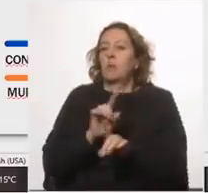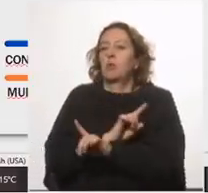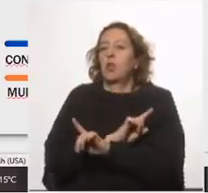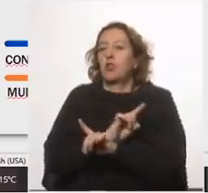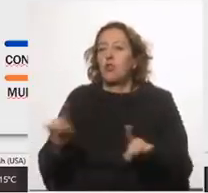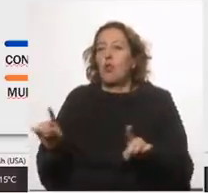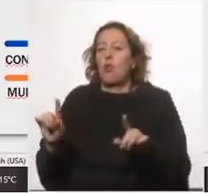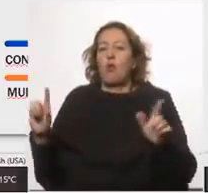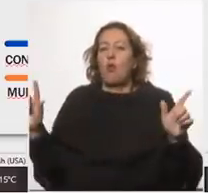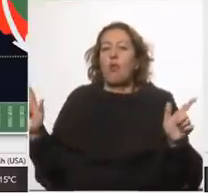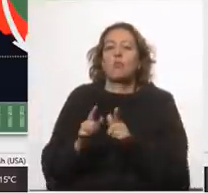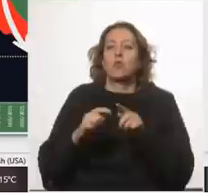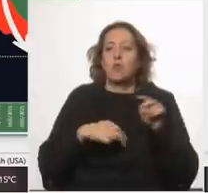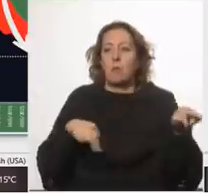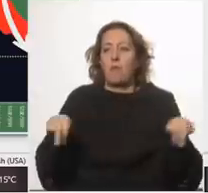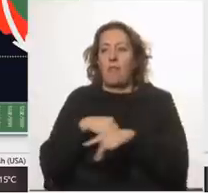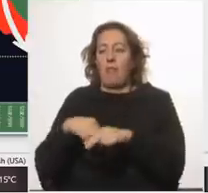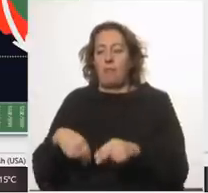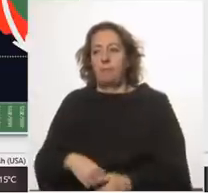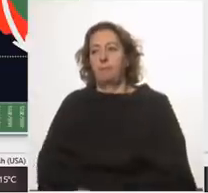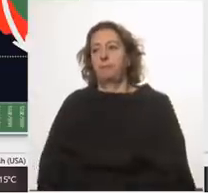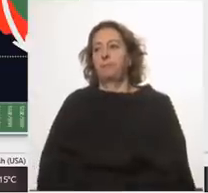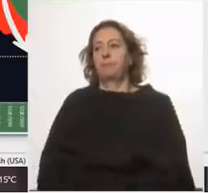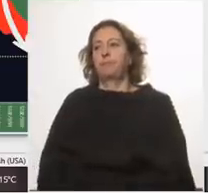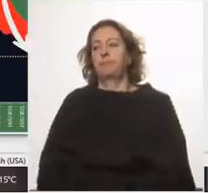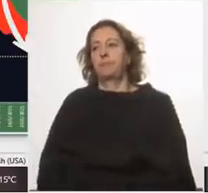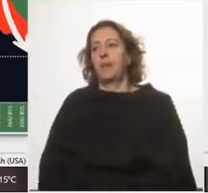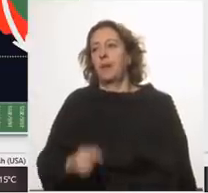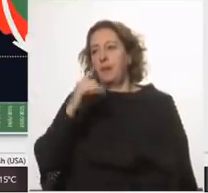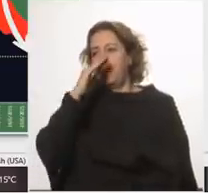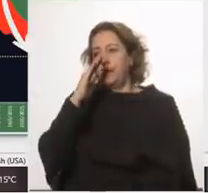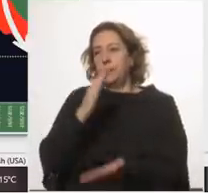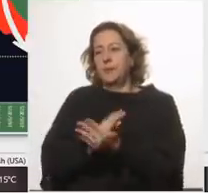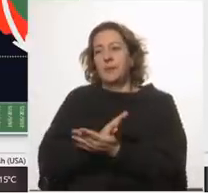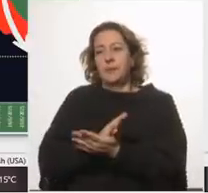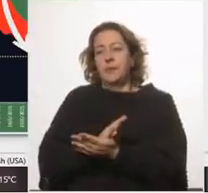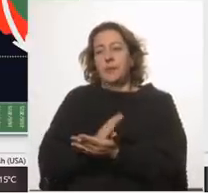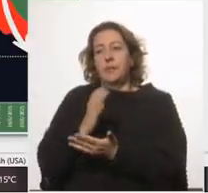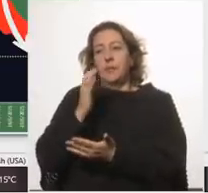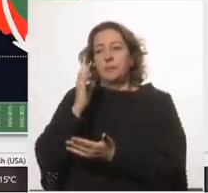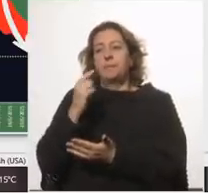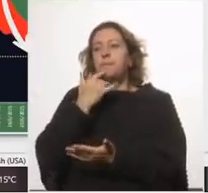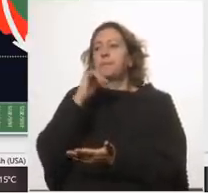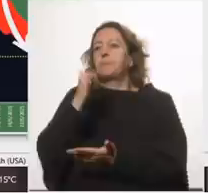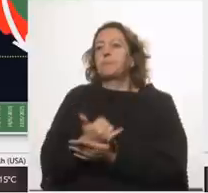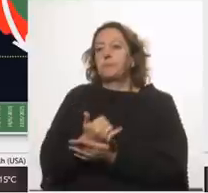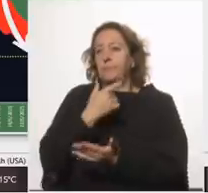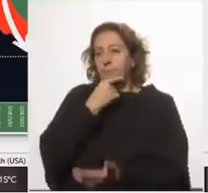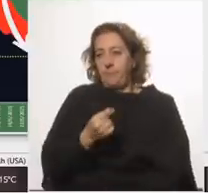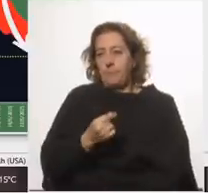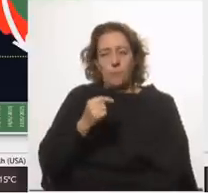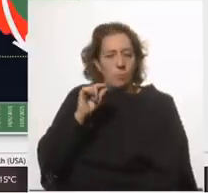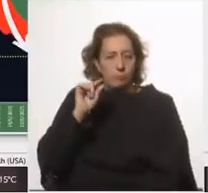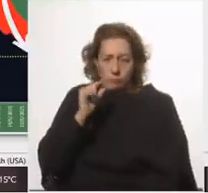en consideración de una reducción de la movilidad y voy a terminar este capítulo con un ejemplo sencillo